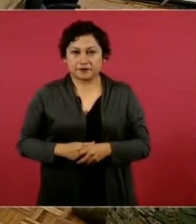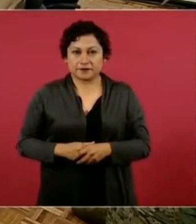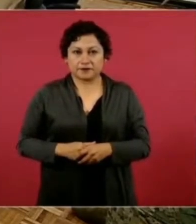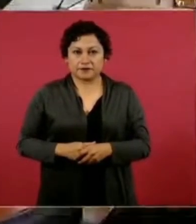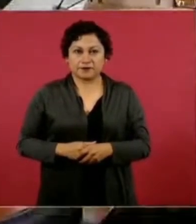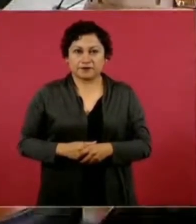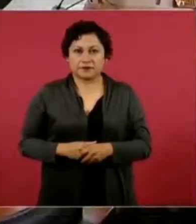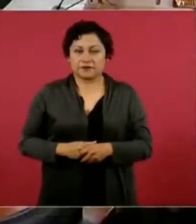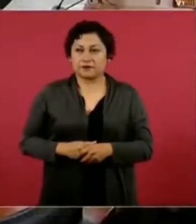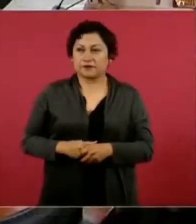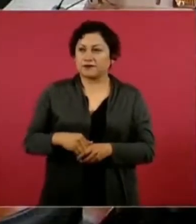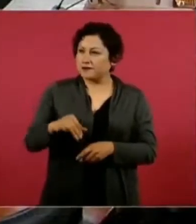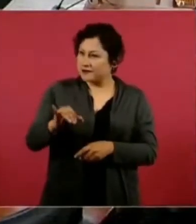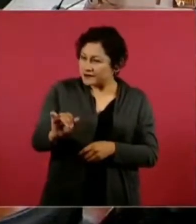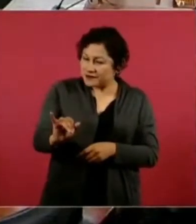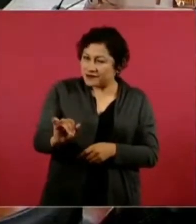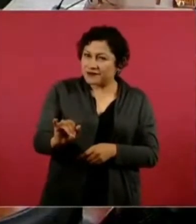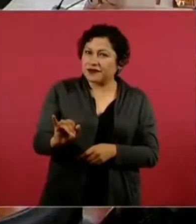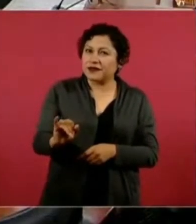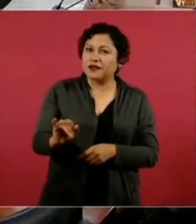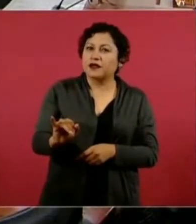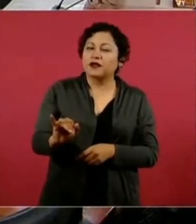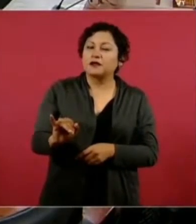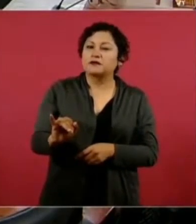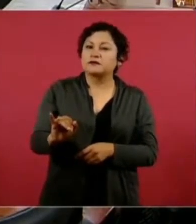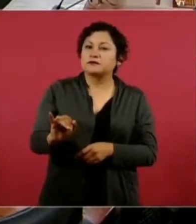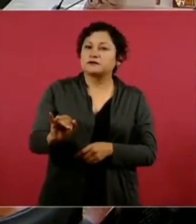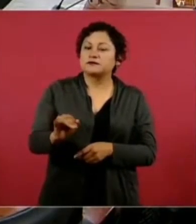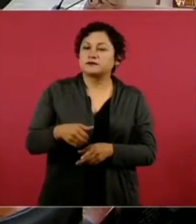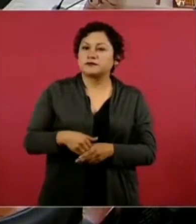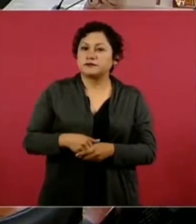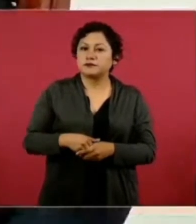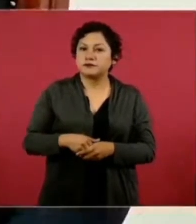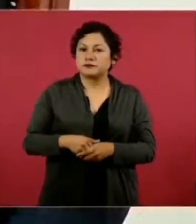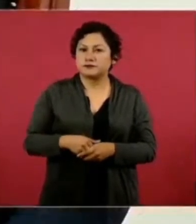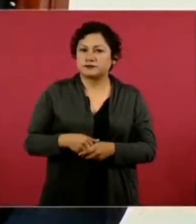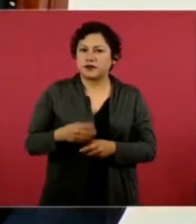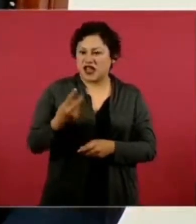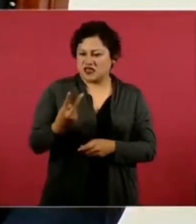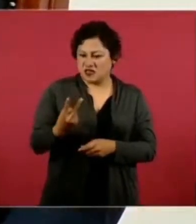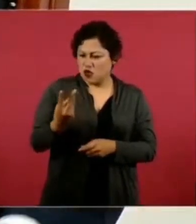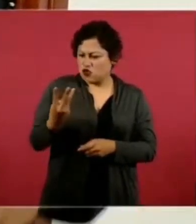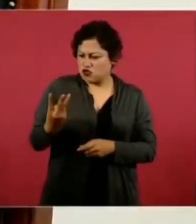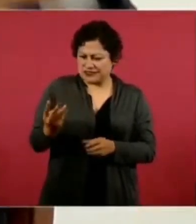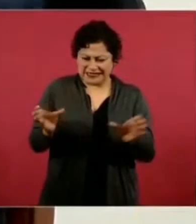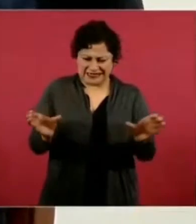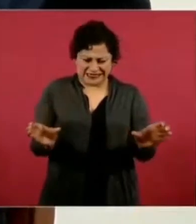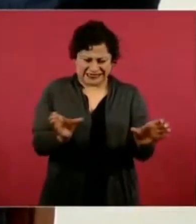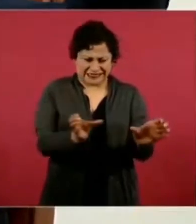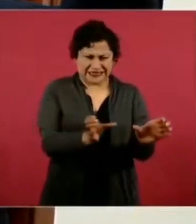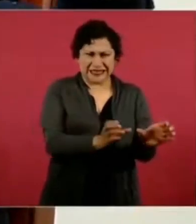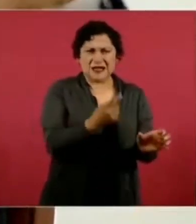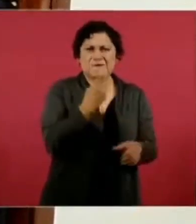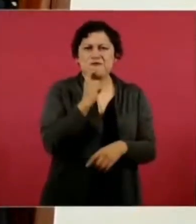Sí, no, pero tienen… eran dos o tres una serie…